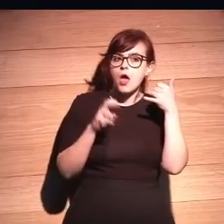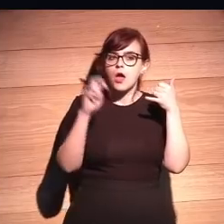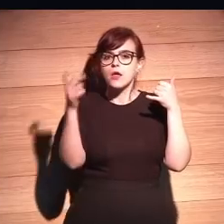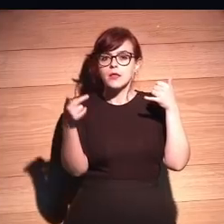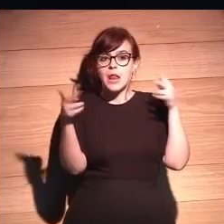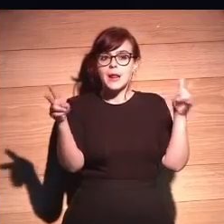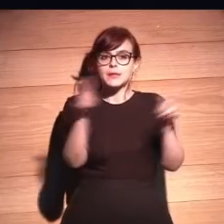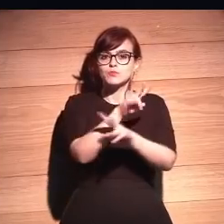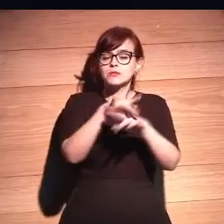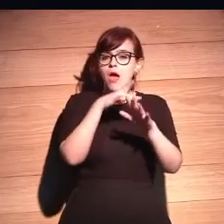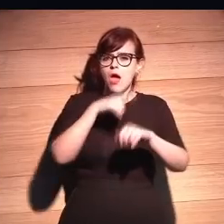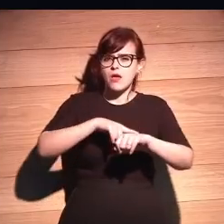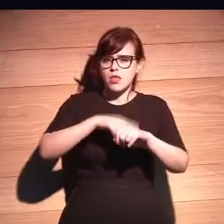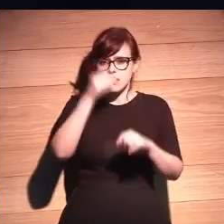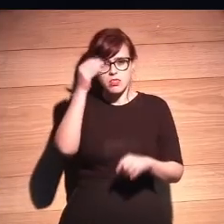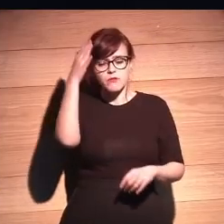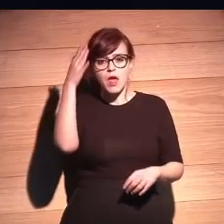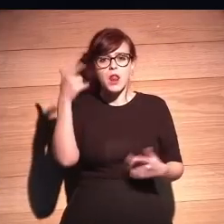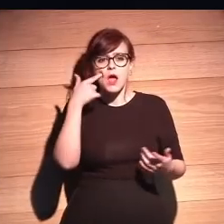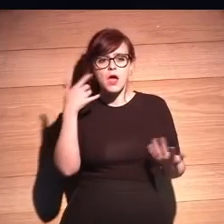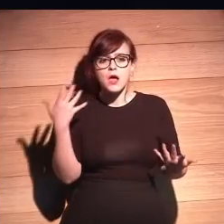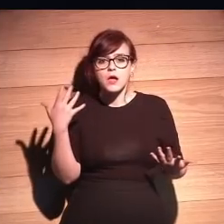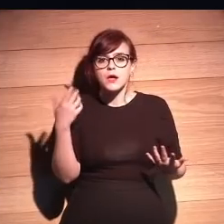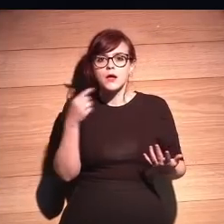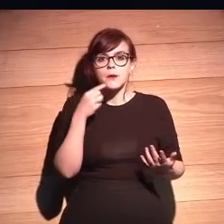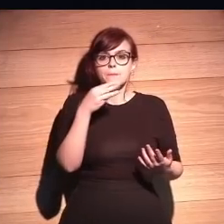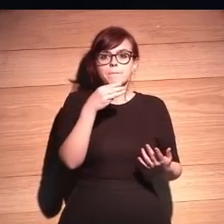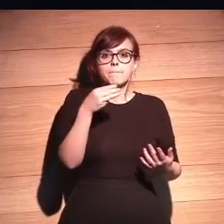Y la respuesta de la inteligencia artificial es...